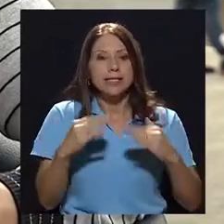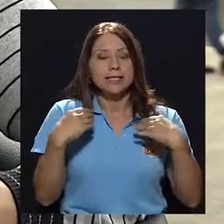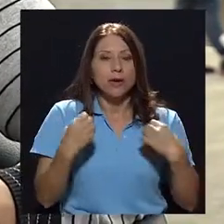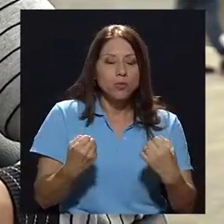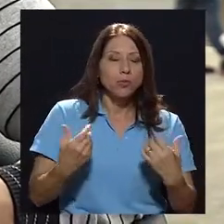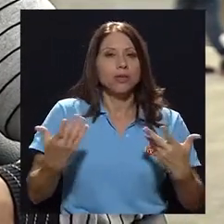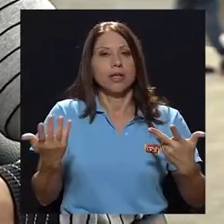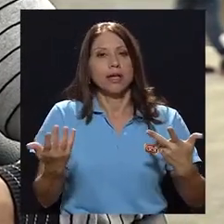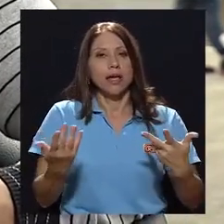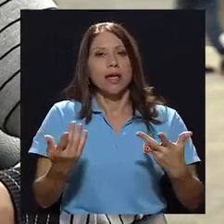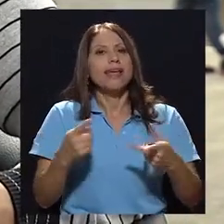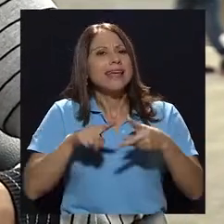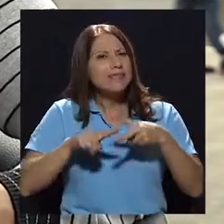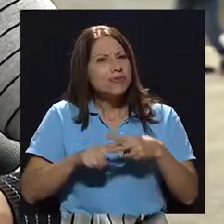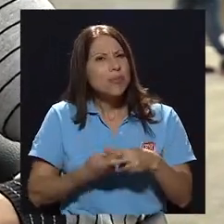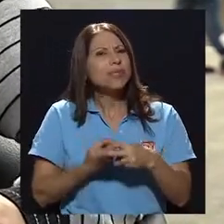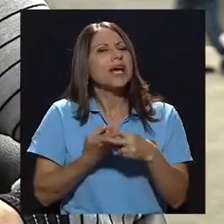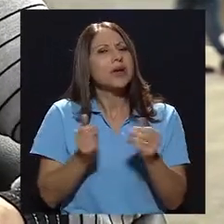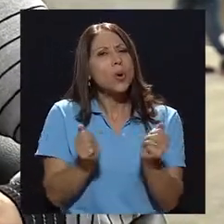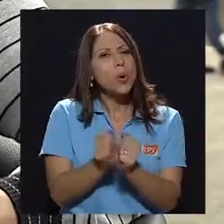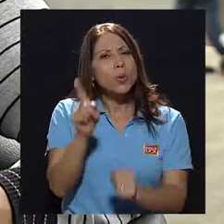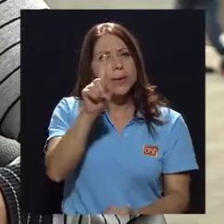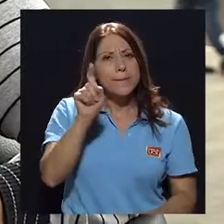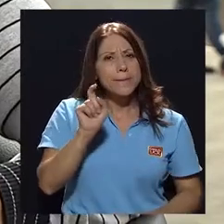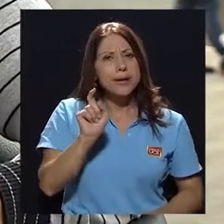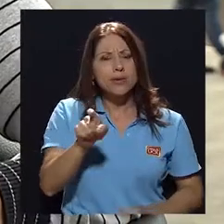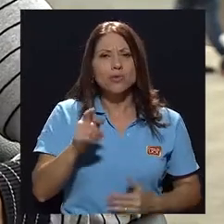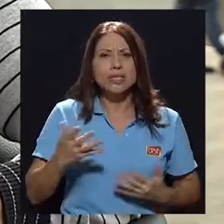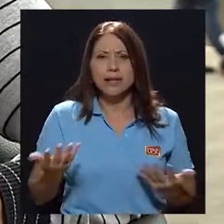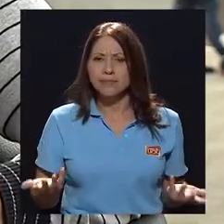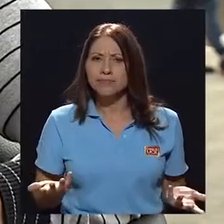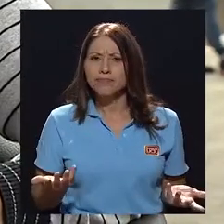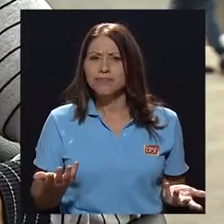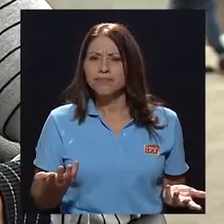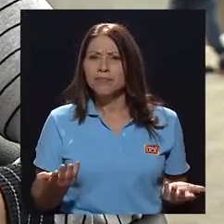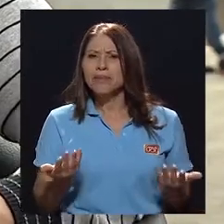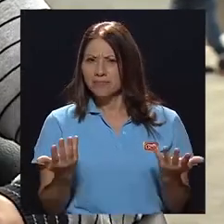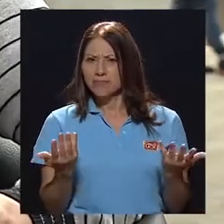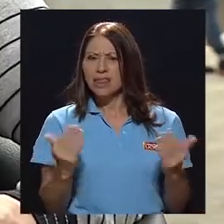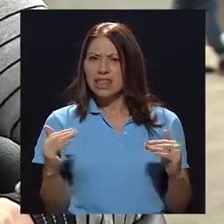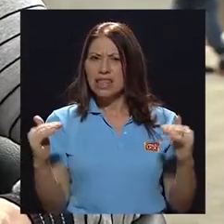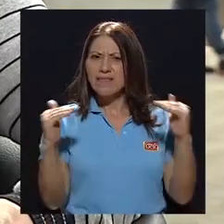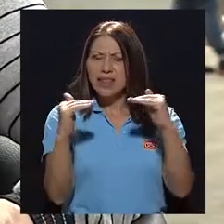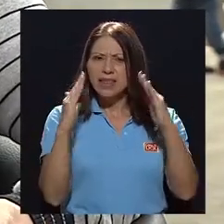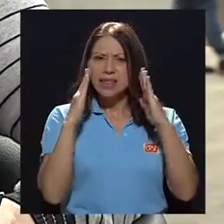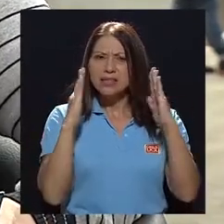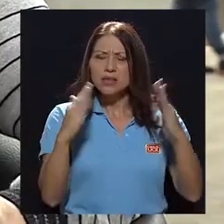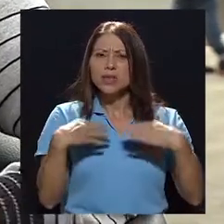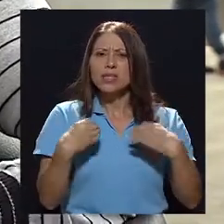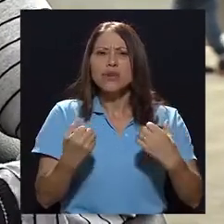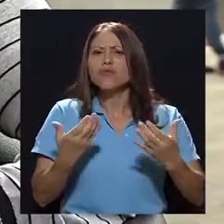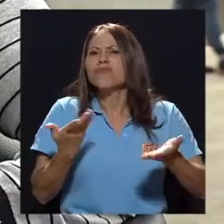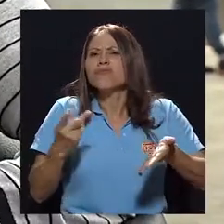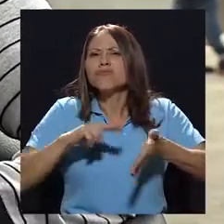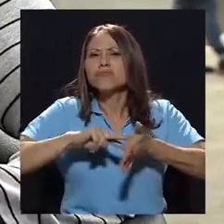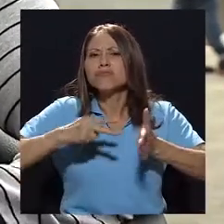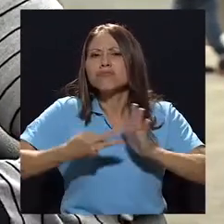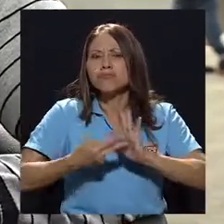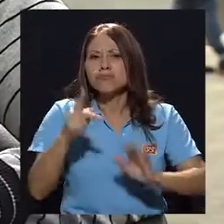y entonces por ahí quería comenzar con la pregunta, ¿verdad? ¿Qué deberíamos entender por un nivel de atención en salud?